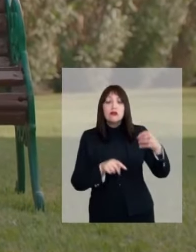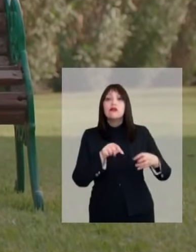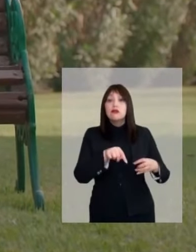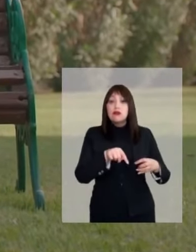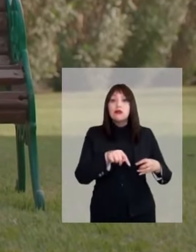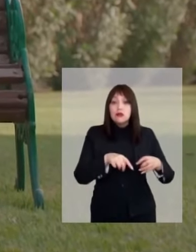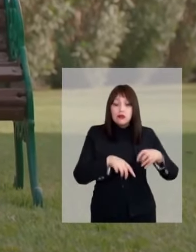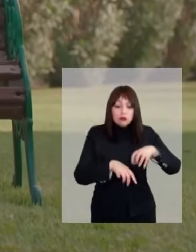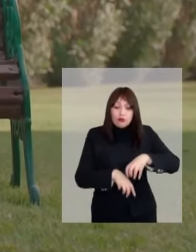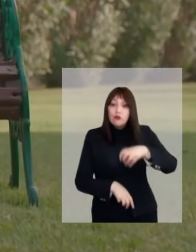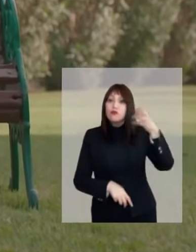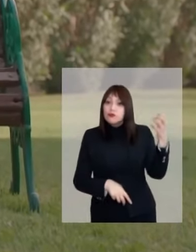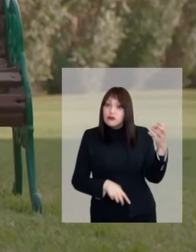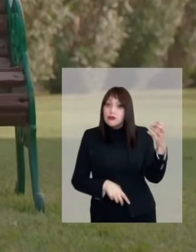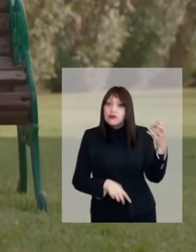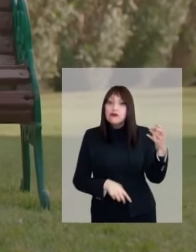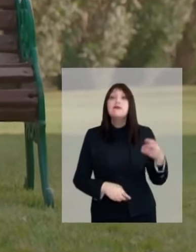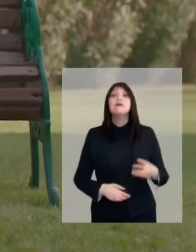Levanta esa piedra.